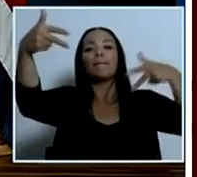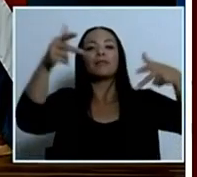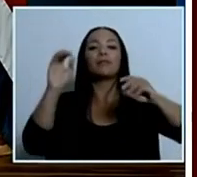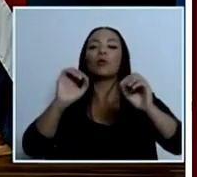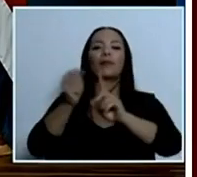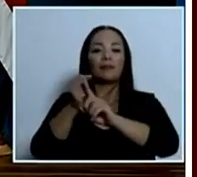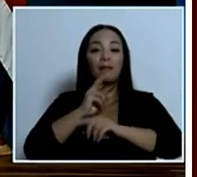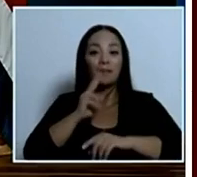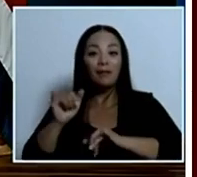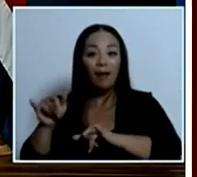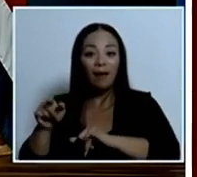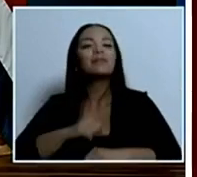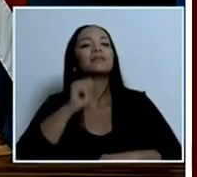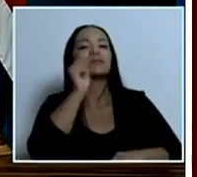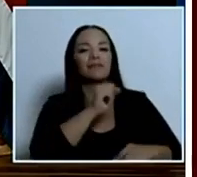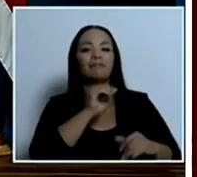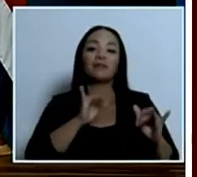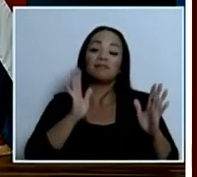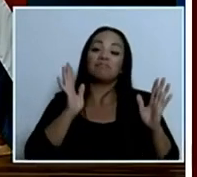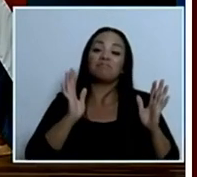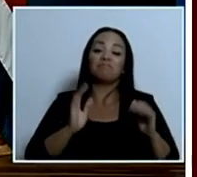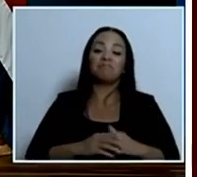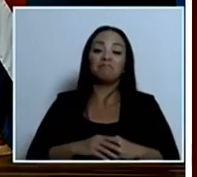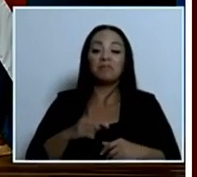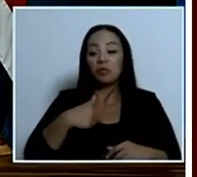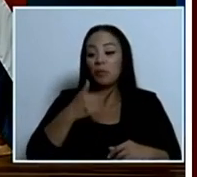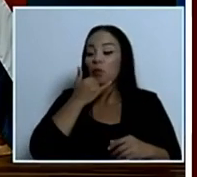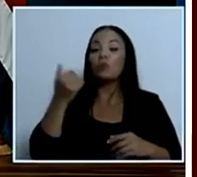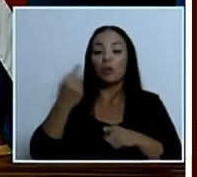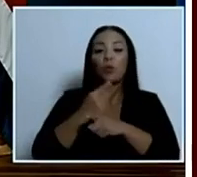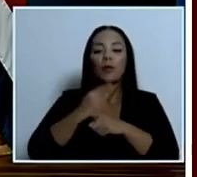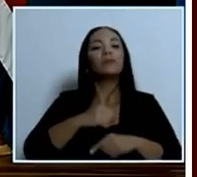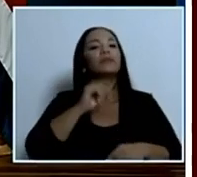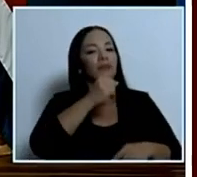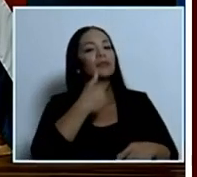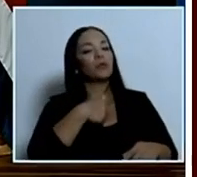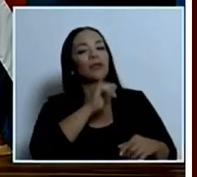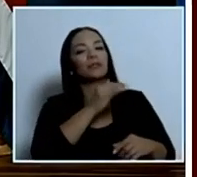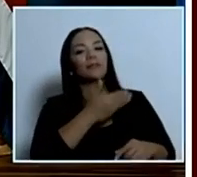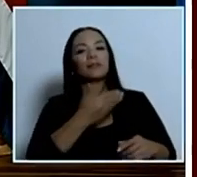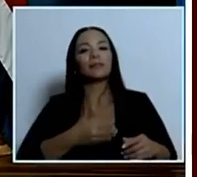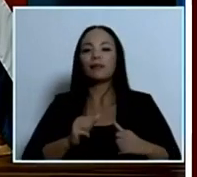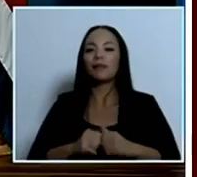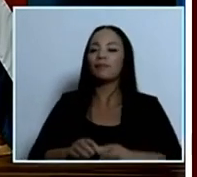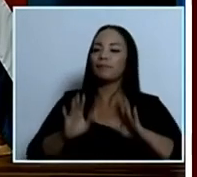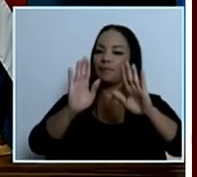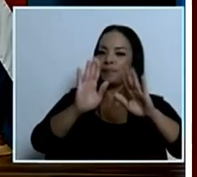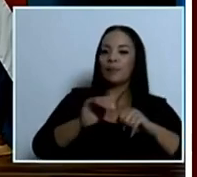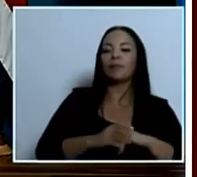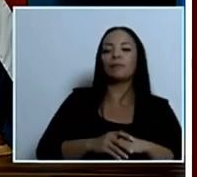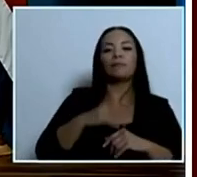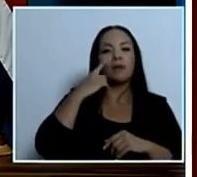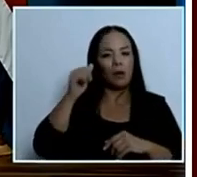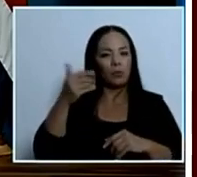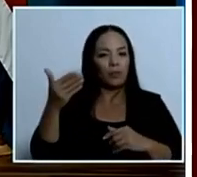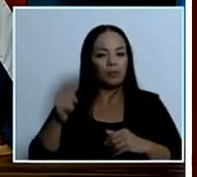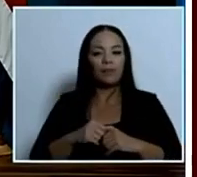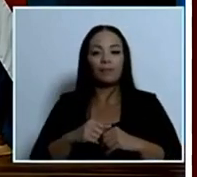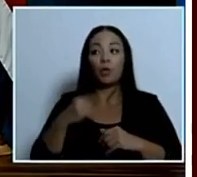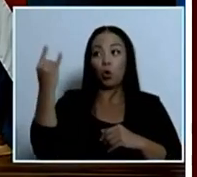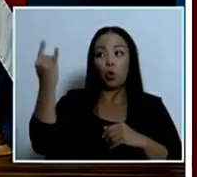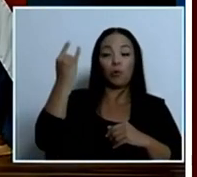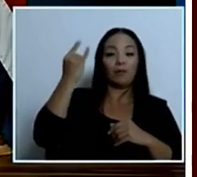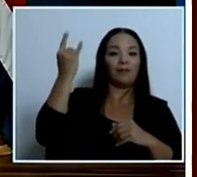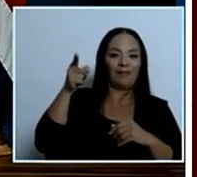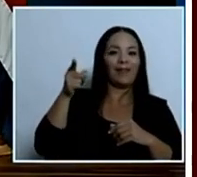de claro así de claro y si me equivoco corrija o me ministro no señor así es la otra cosa conectividad en los centros penales porque yo le pido